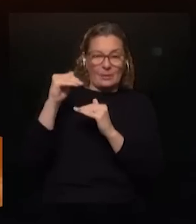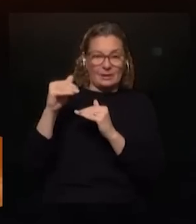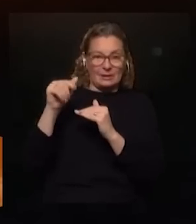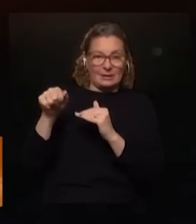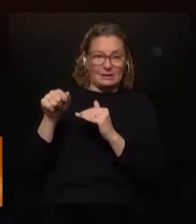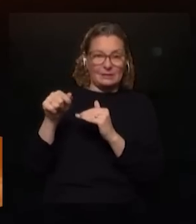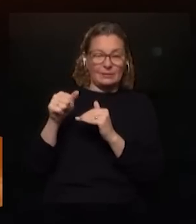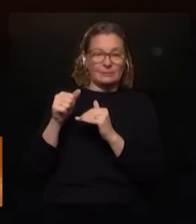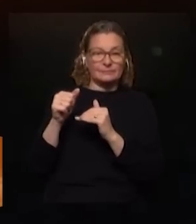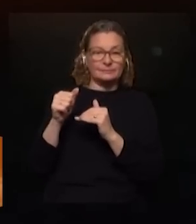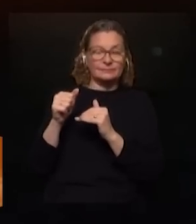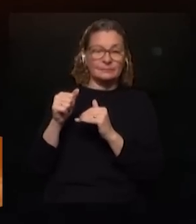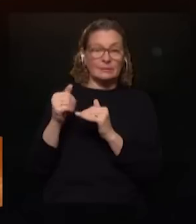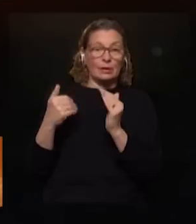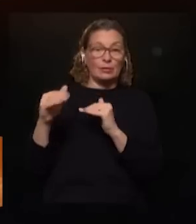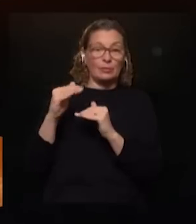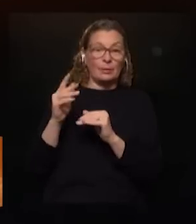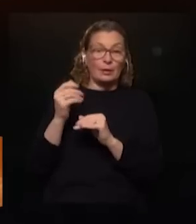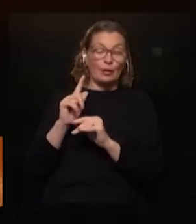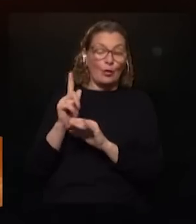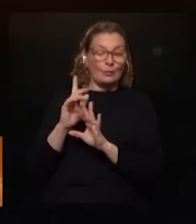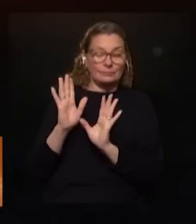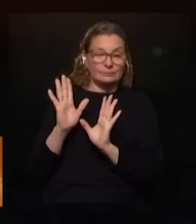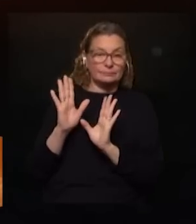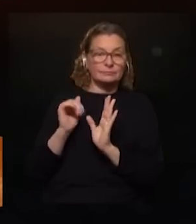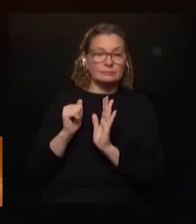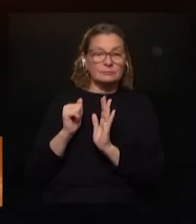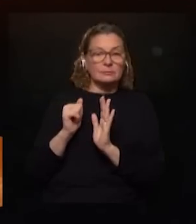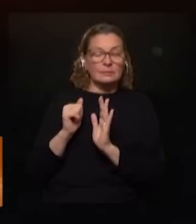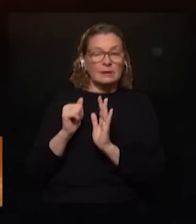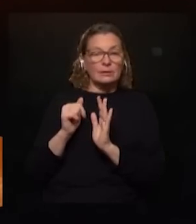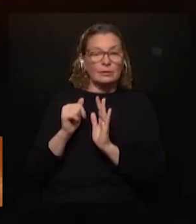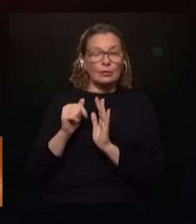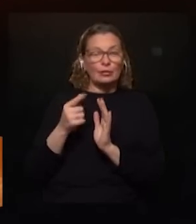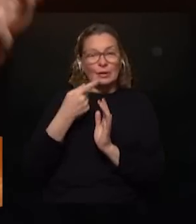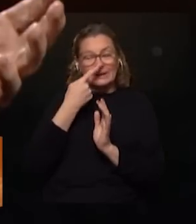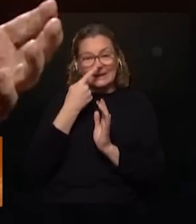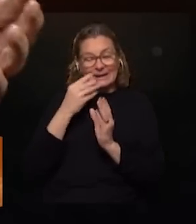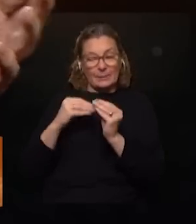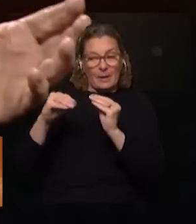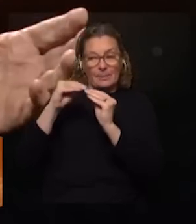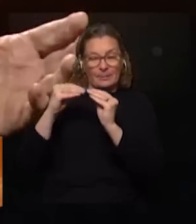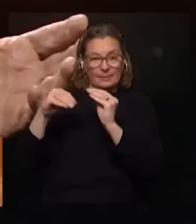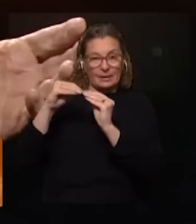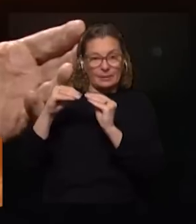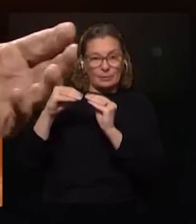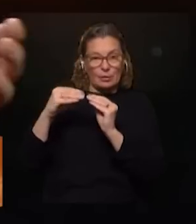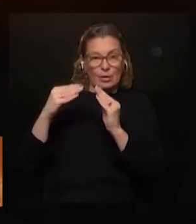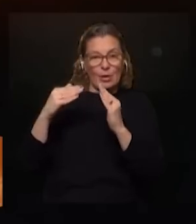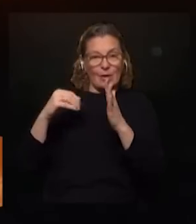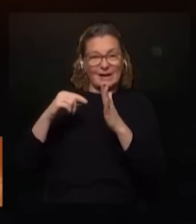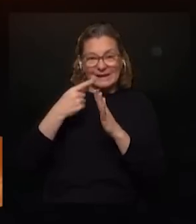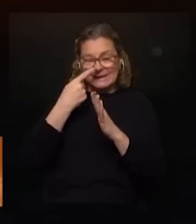y los que superen no estarían comprendidos tampoco son los intereses más grandes los que hay los hipotecarios